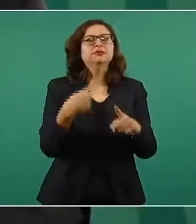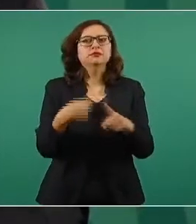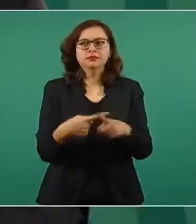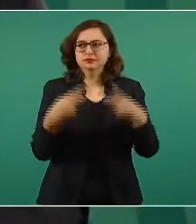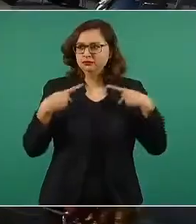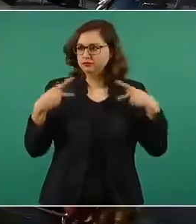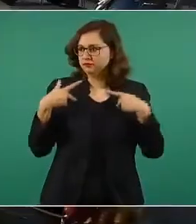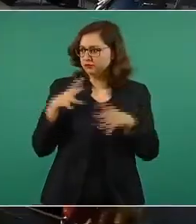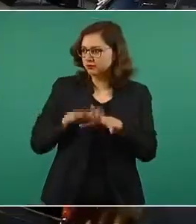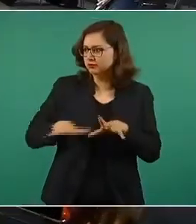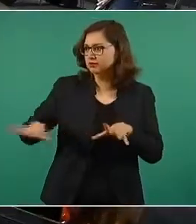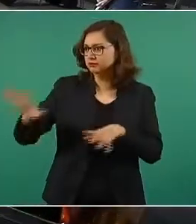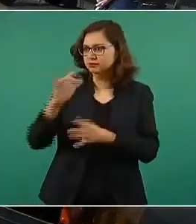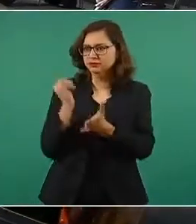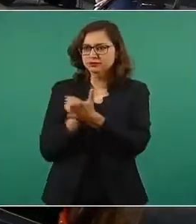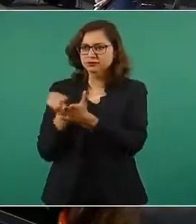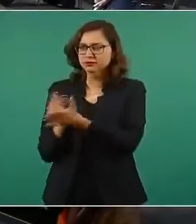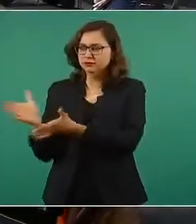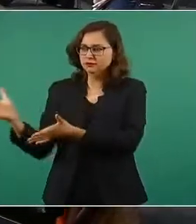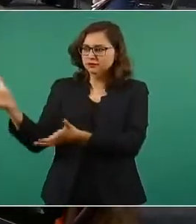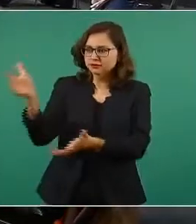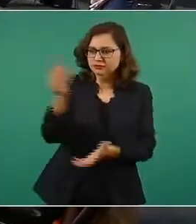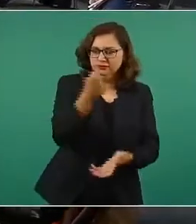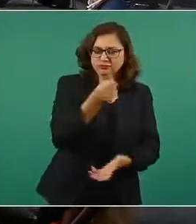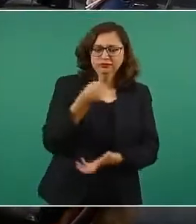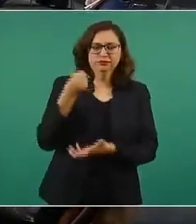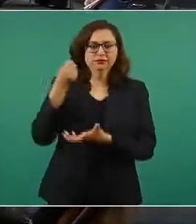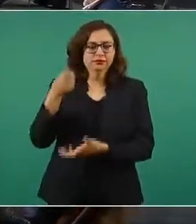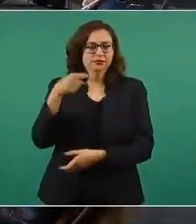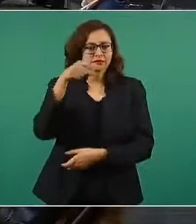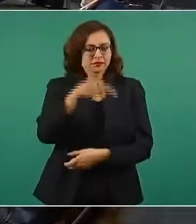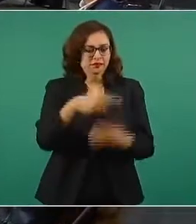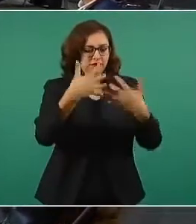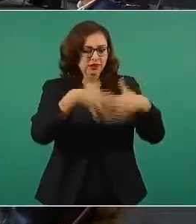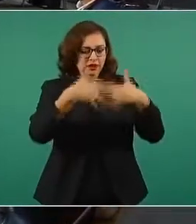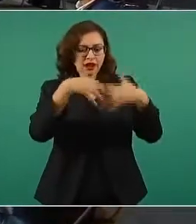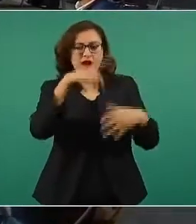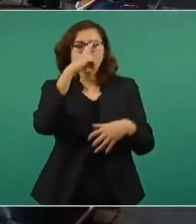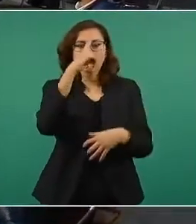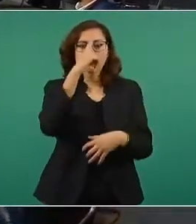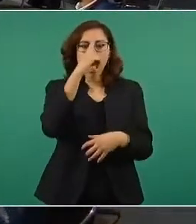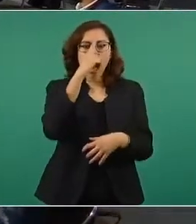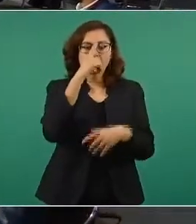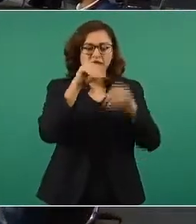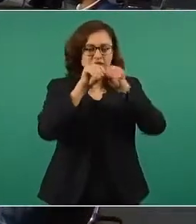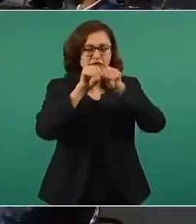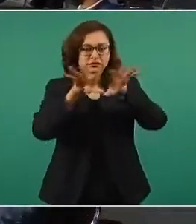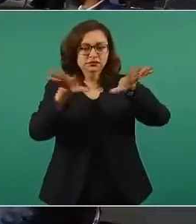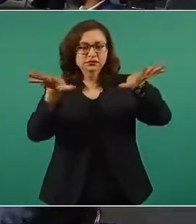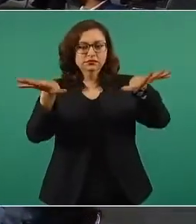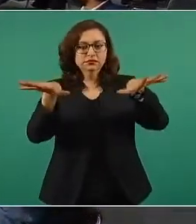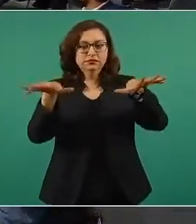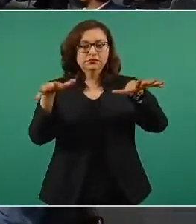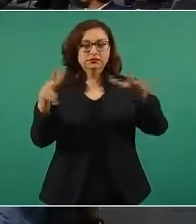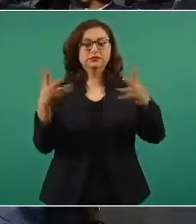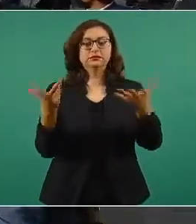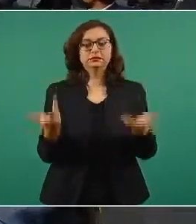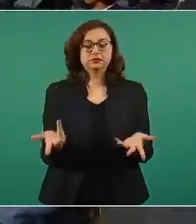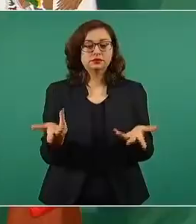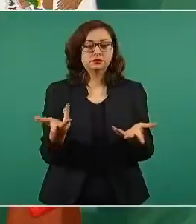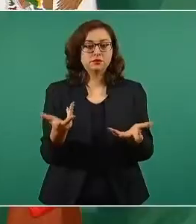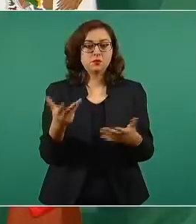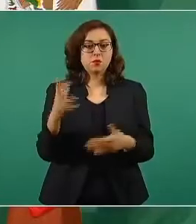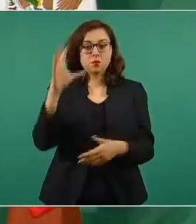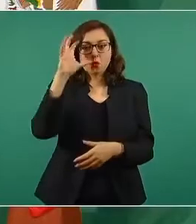20 mil millones. Con esa planta se alumbra todo